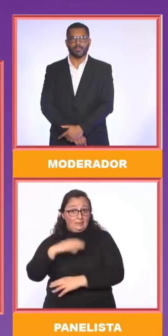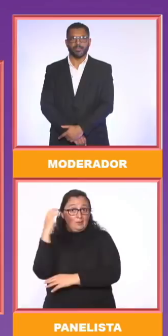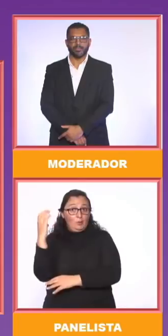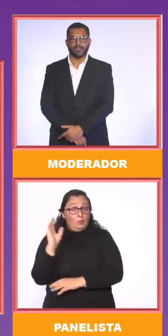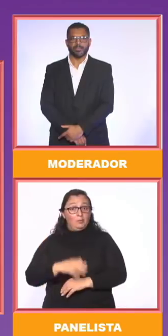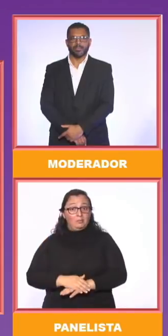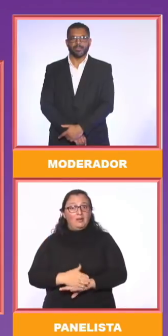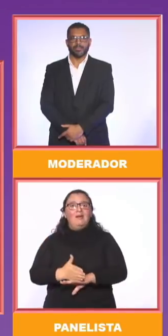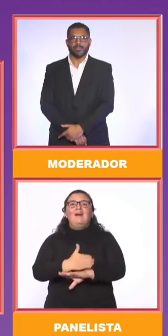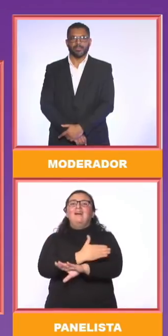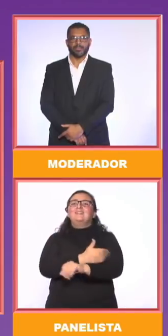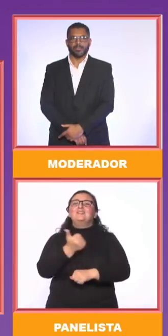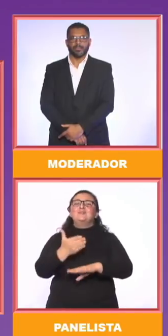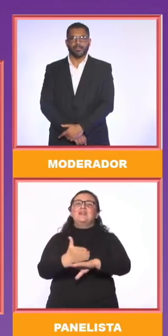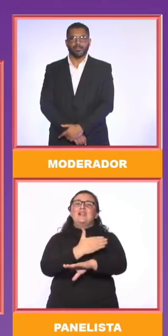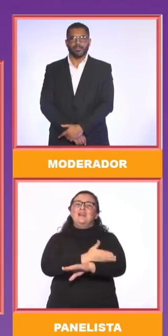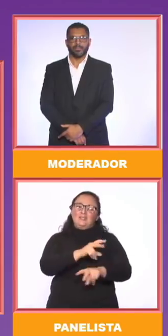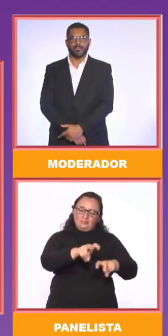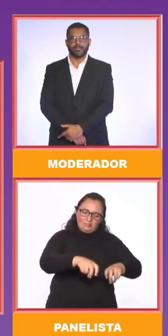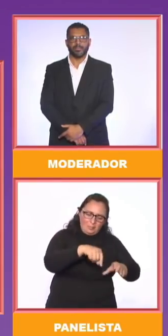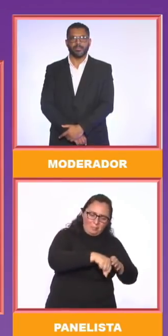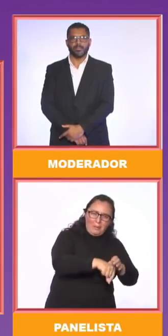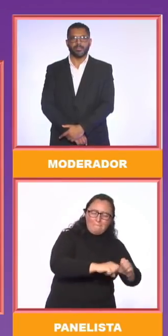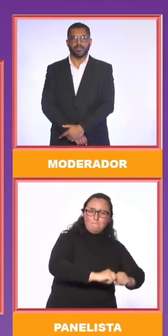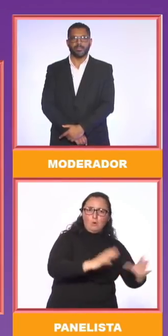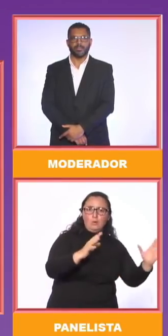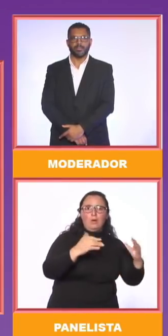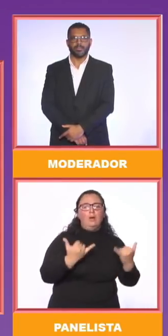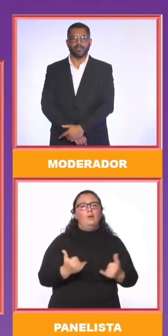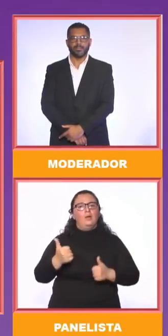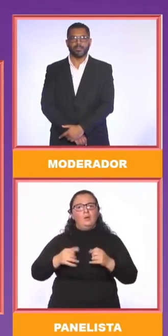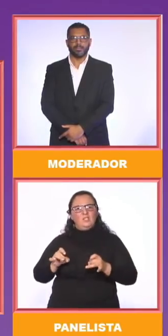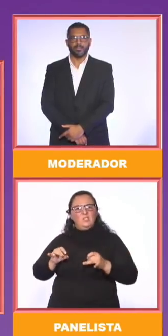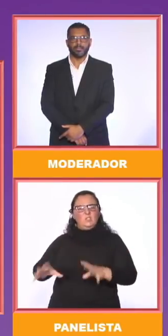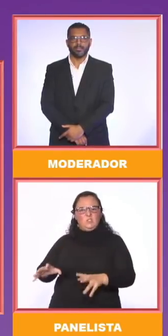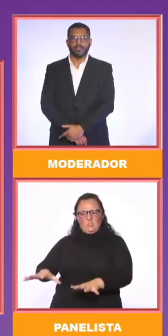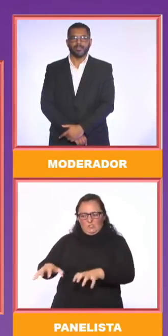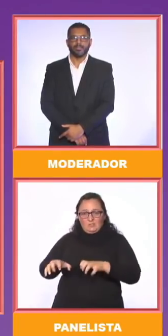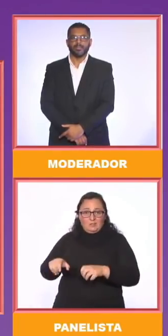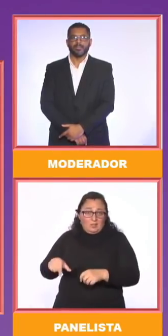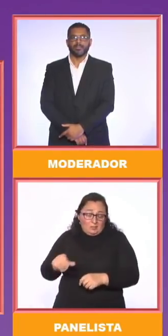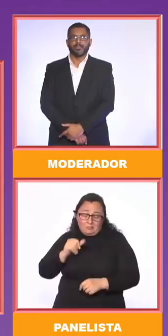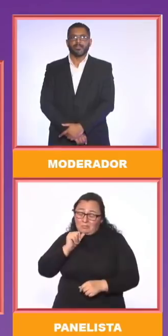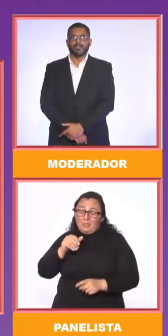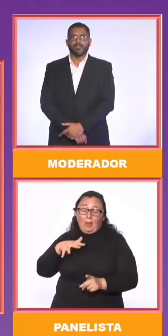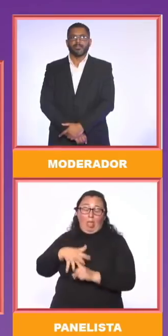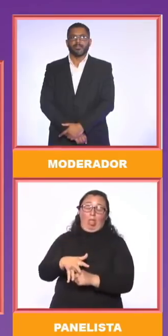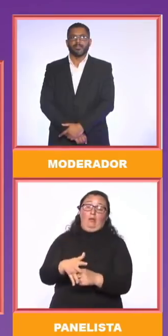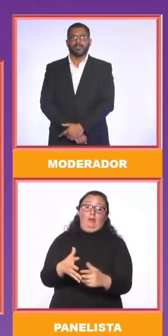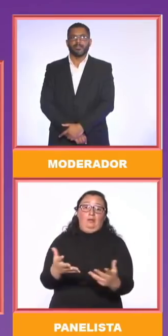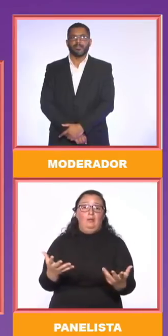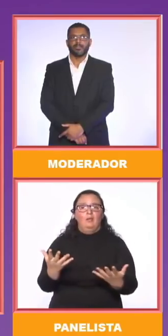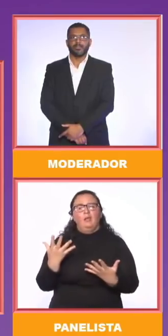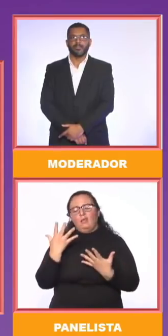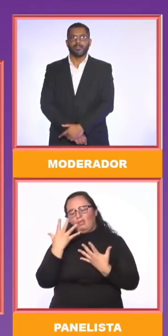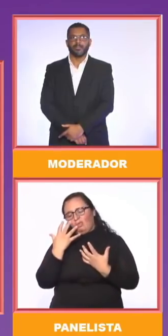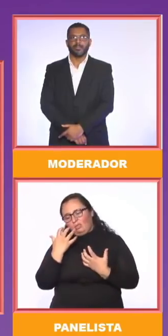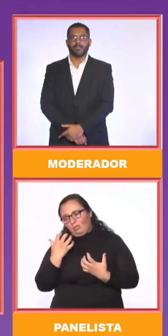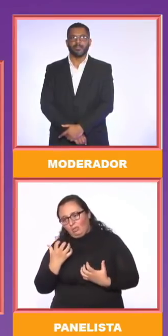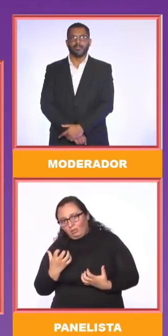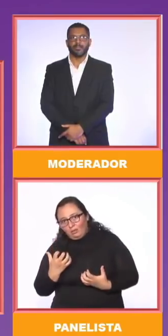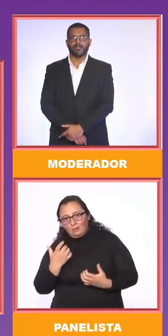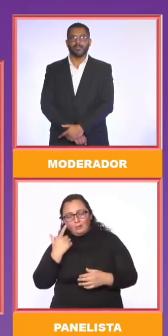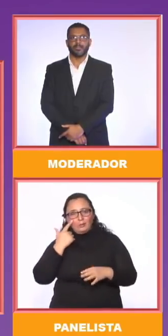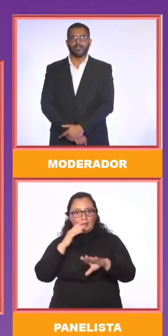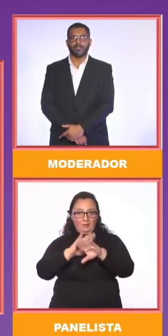invitan a la desesperanza. Entonces, hay que incluir eso. Dos, no se trata solo de leer. Se trata de leer